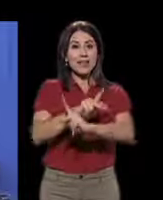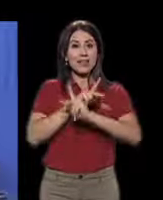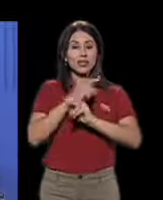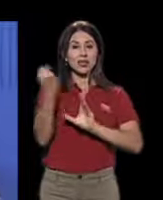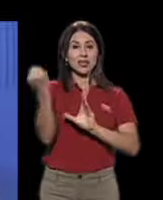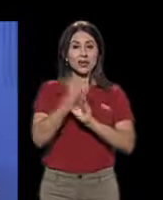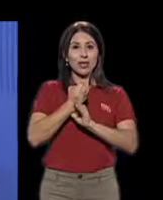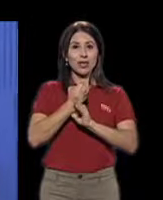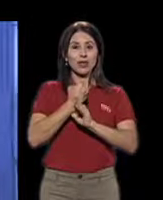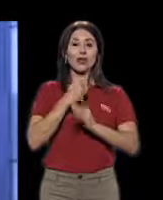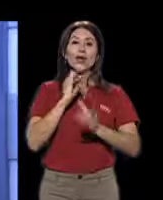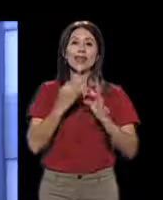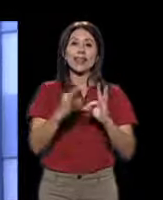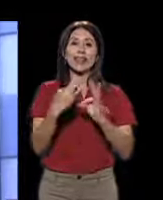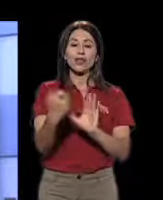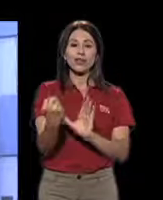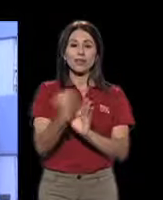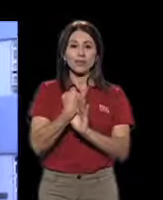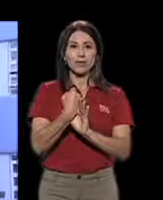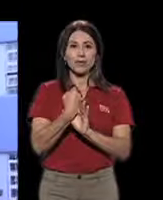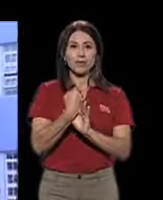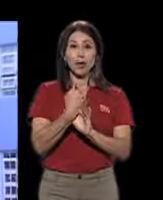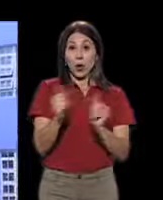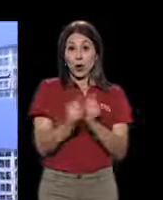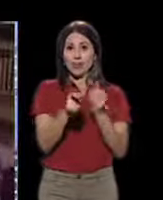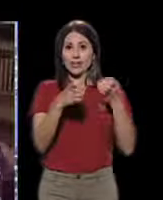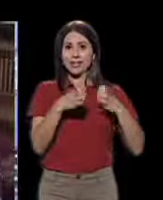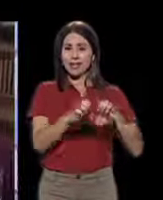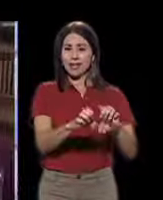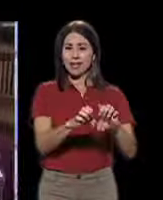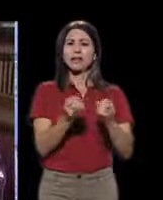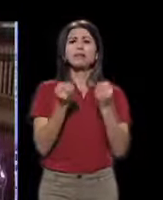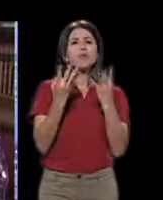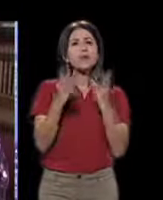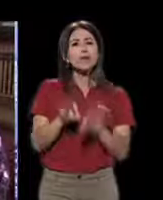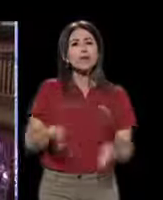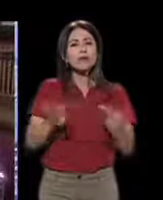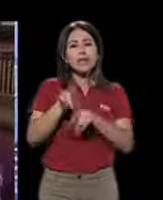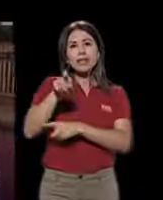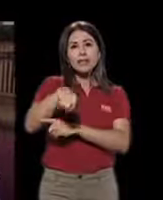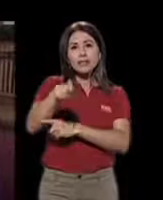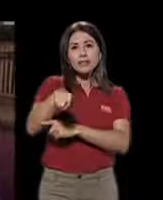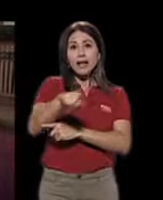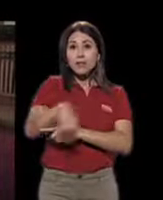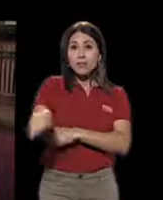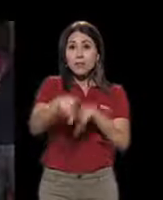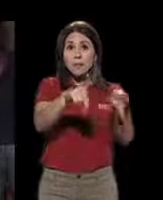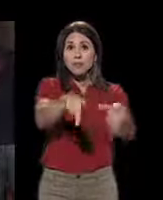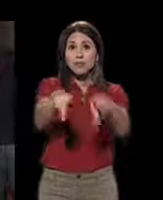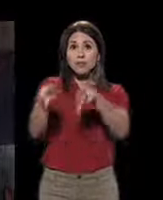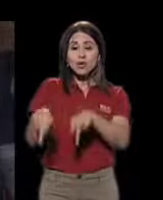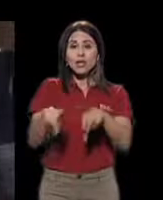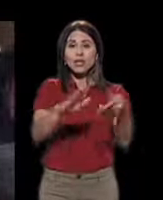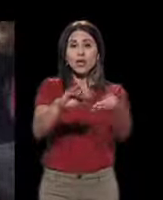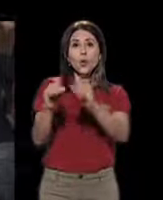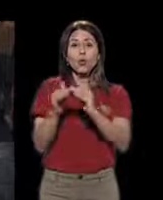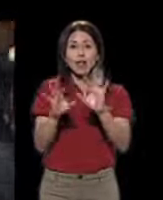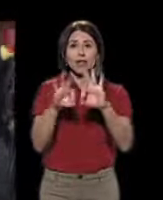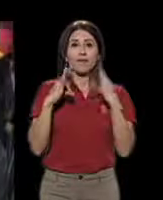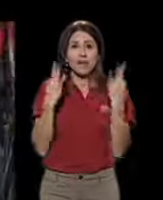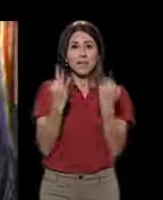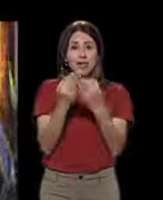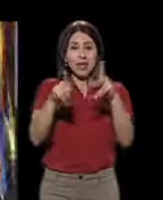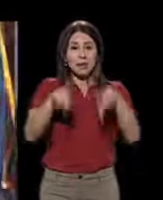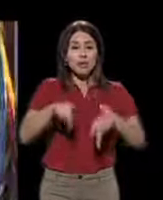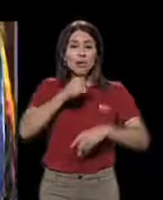Intentos de Autoeliminación. Acompañado a esta estrategia, se vuelve necesario actuar desde la comunidad y familia de las personas adultas